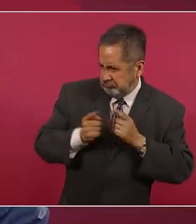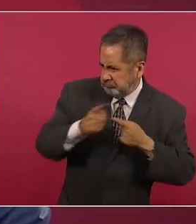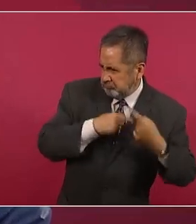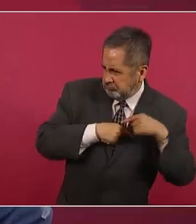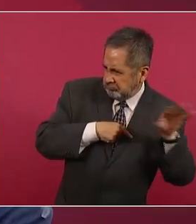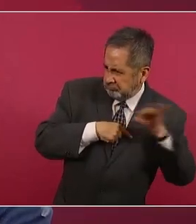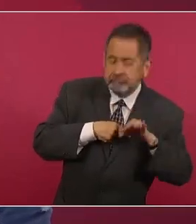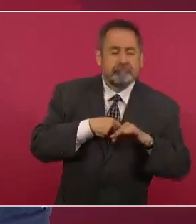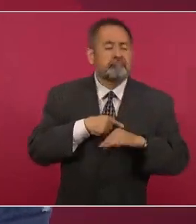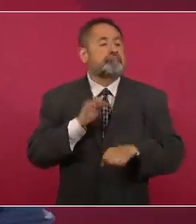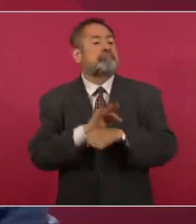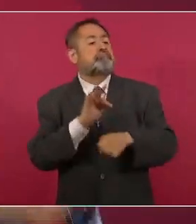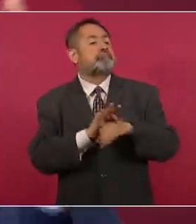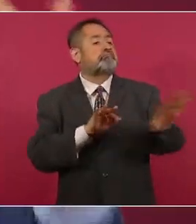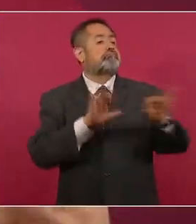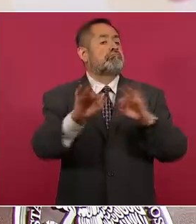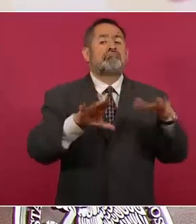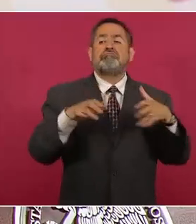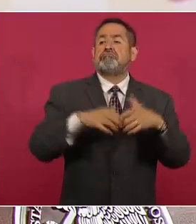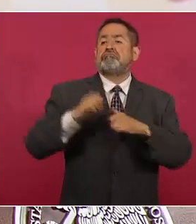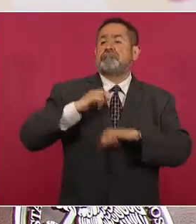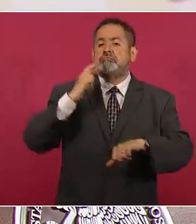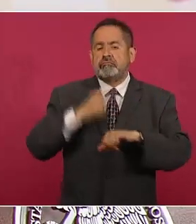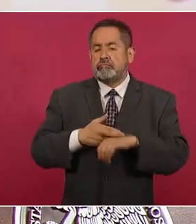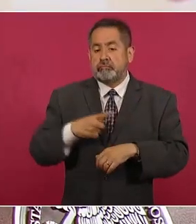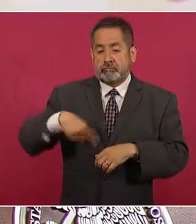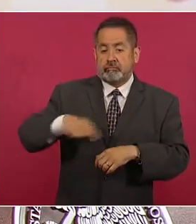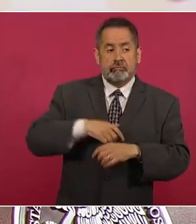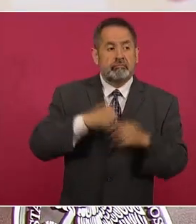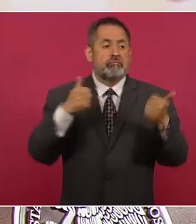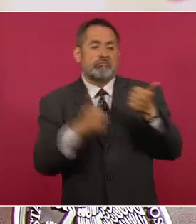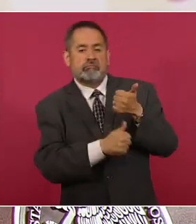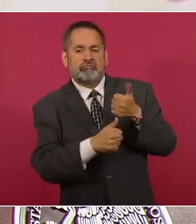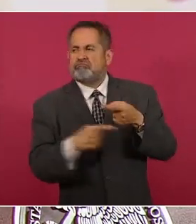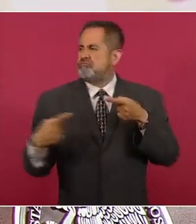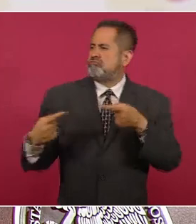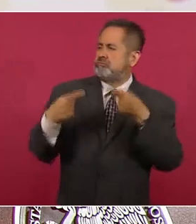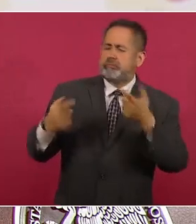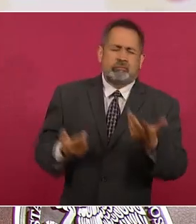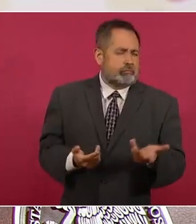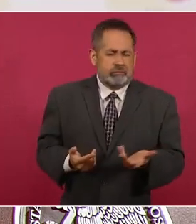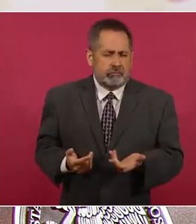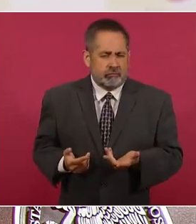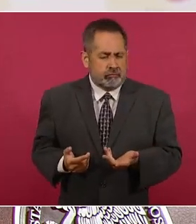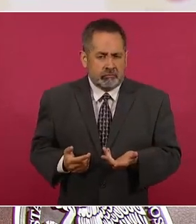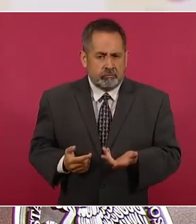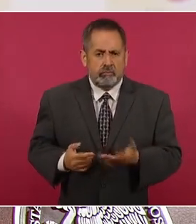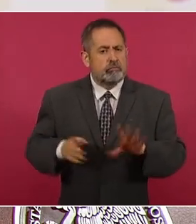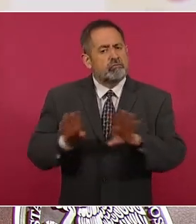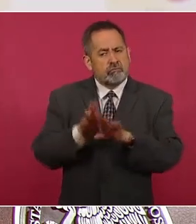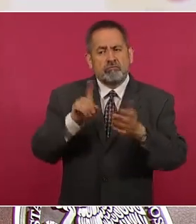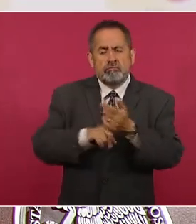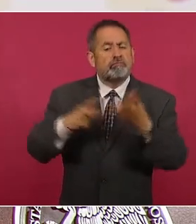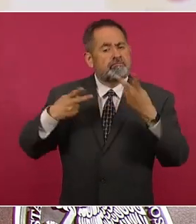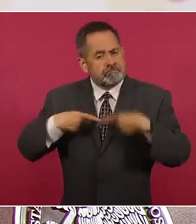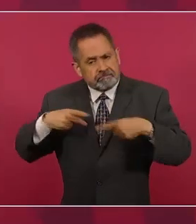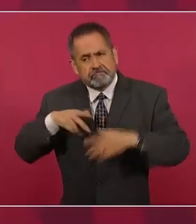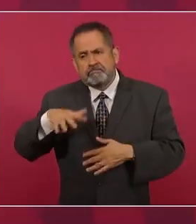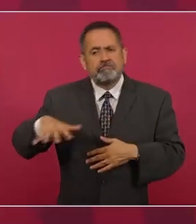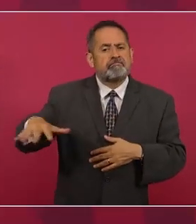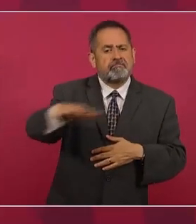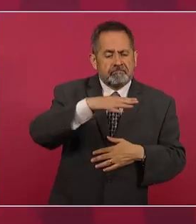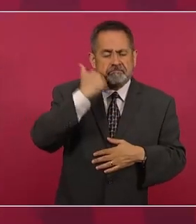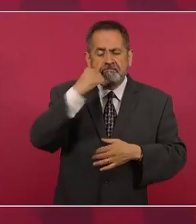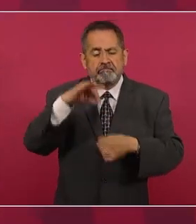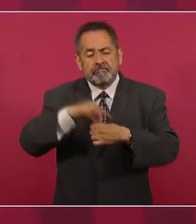autoridades electorales que se convierten en contendiente directo en vez de que sean los partidos o los candidatos. Este es el modelo que